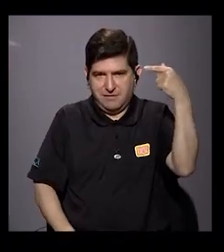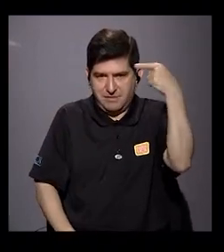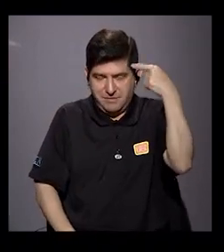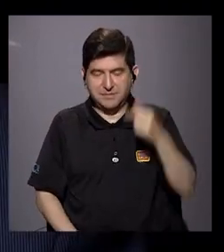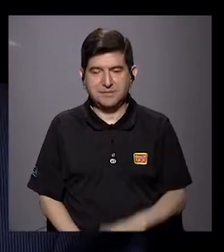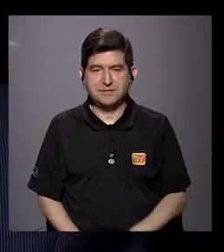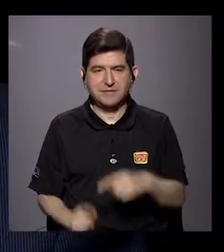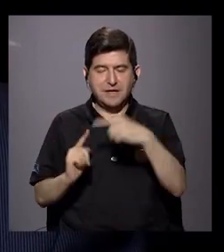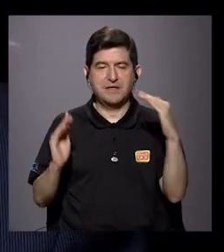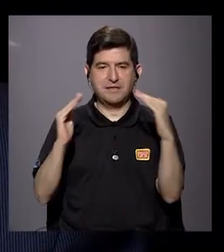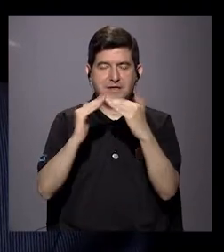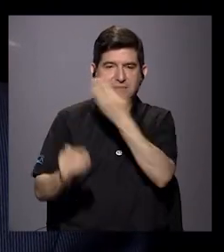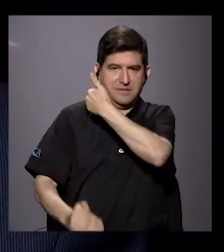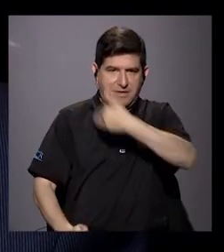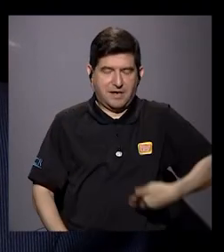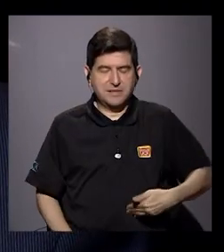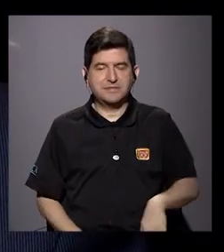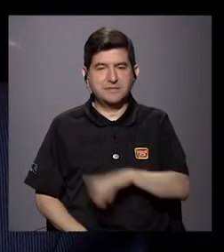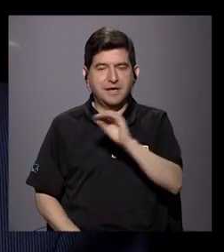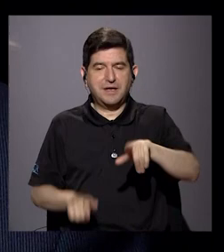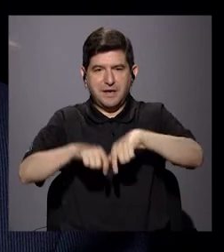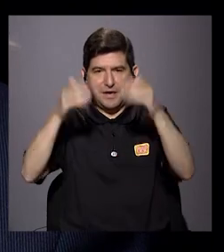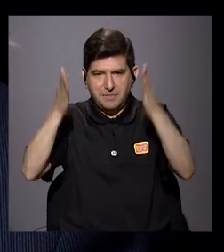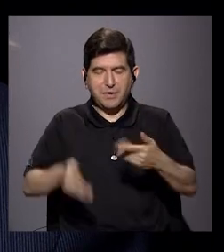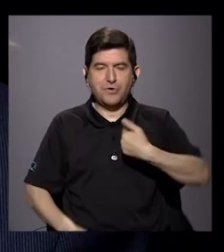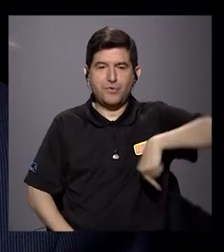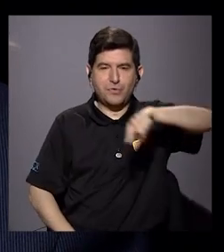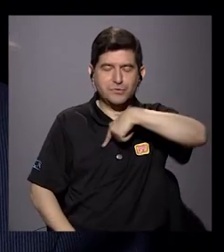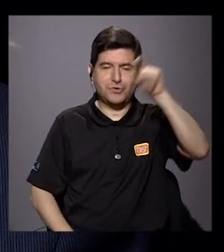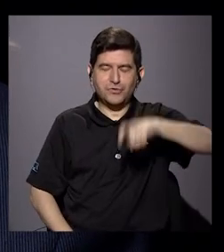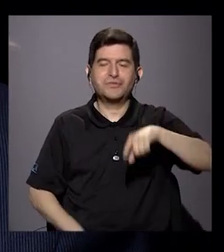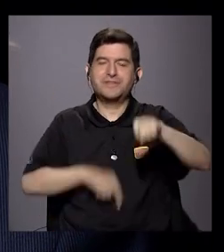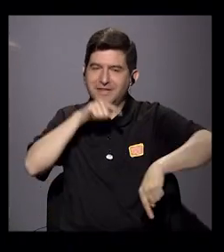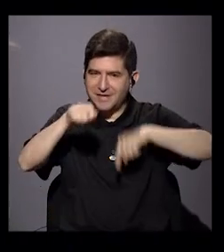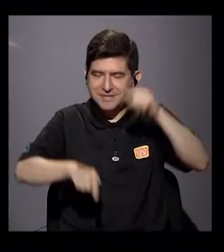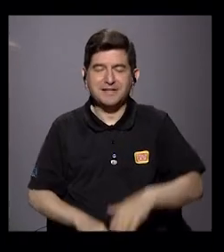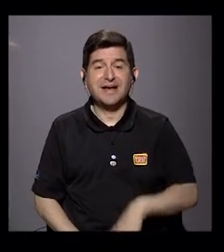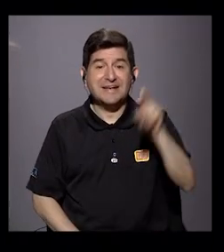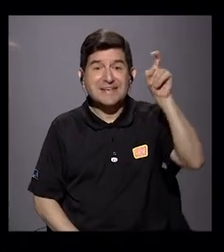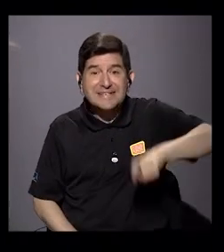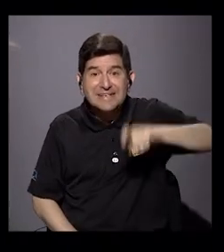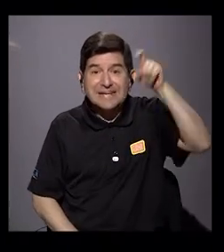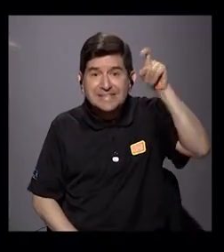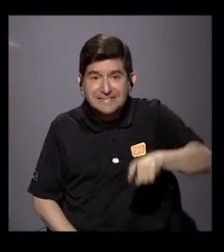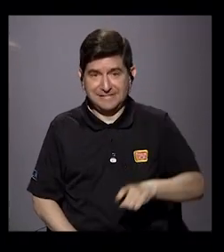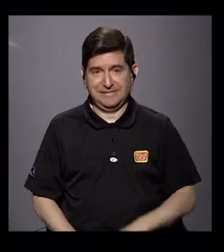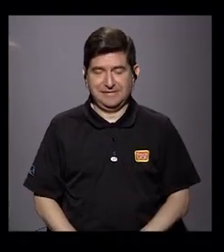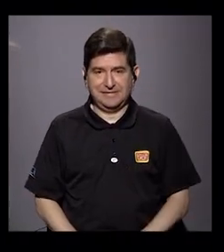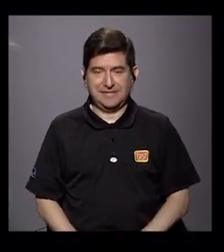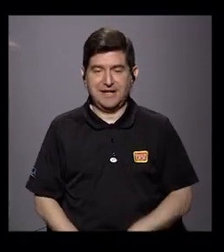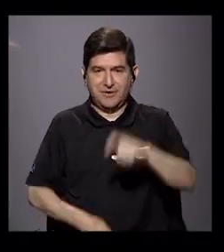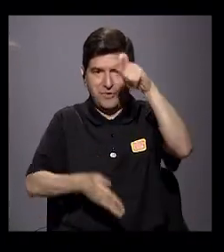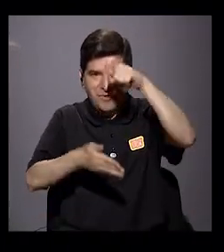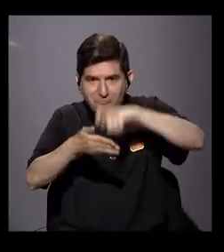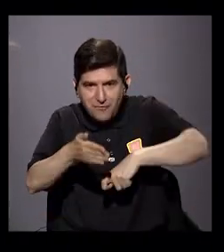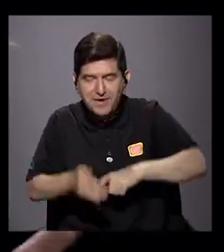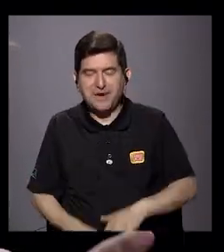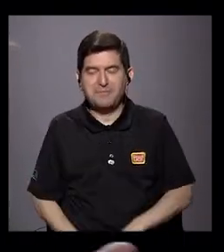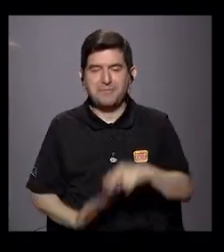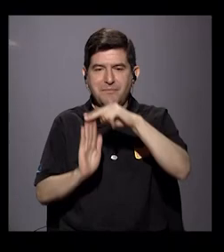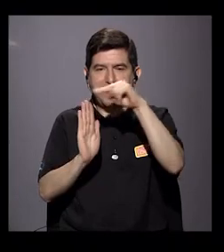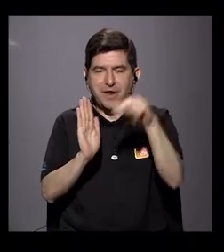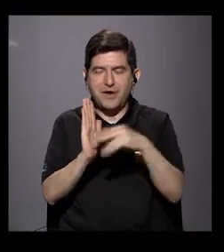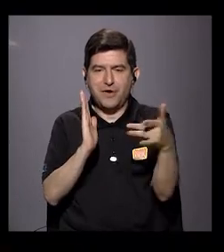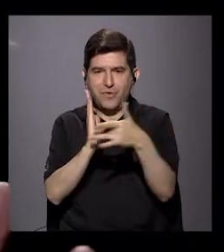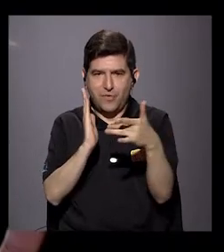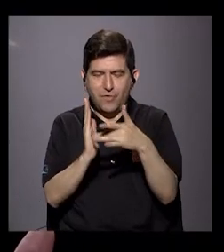administración. desde casa presidencial y periodísticamente nosotros debemos de hacer la crítica de la gran necesidad de la firma, en este caso